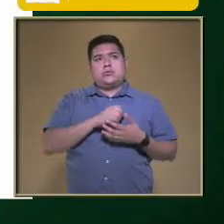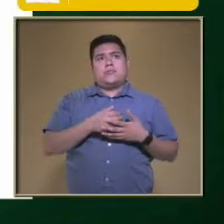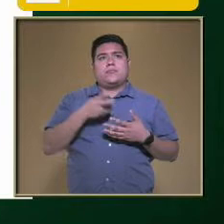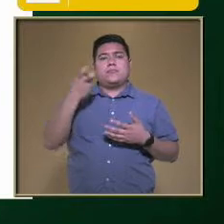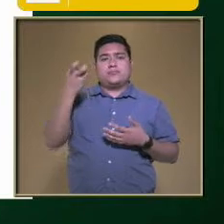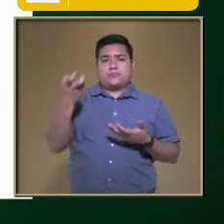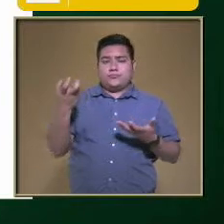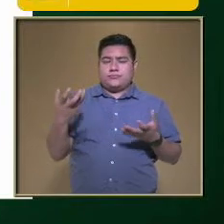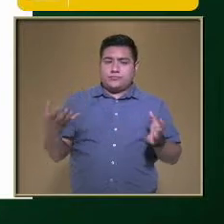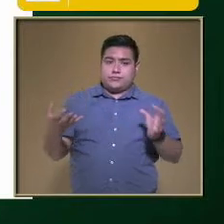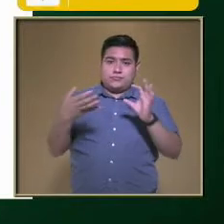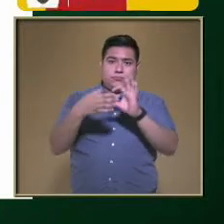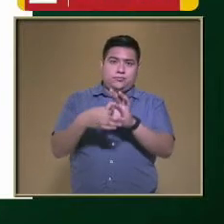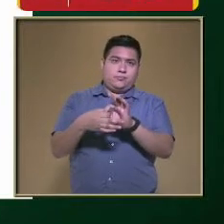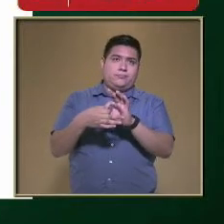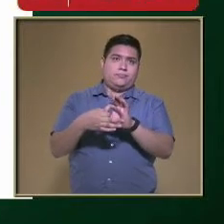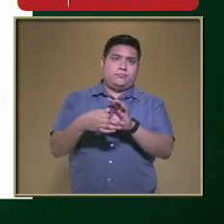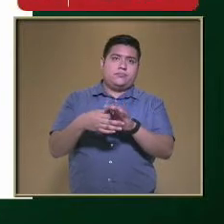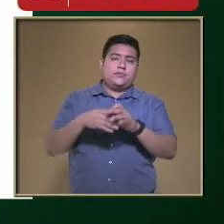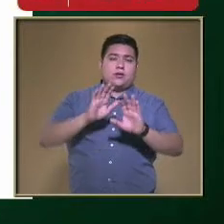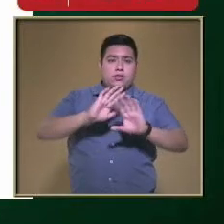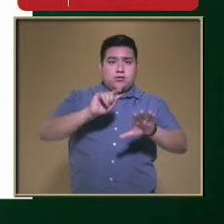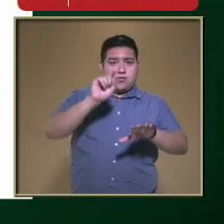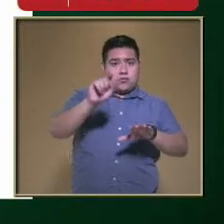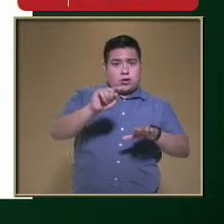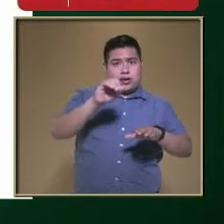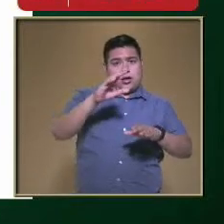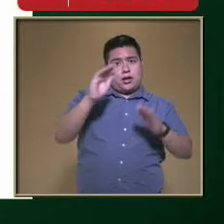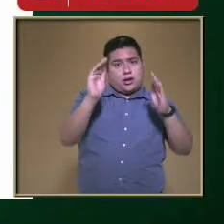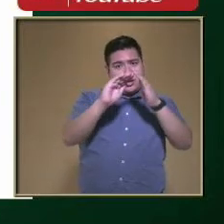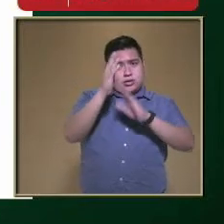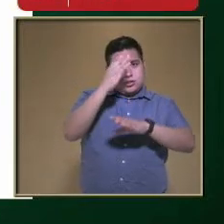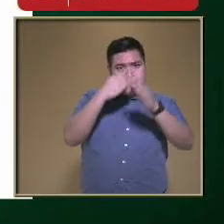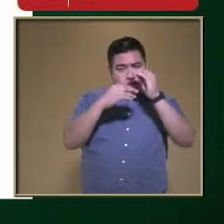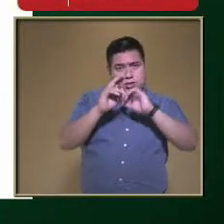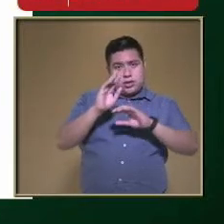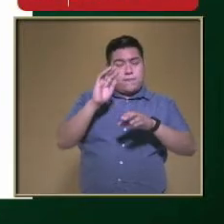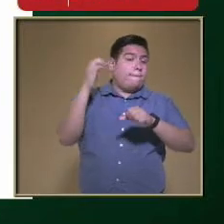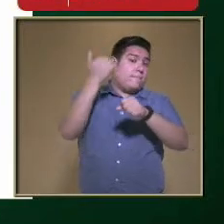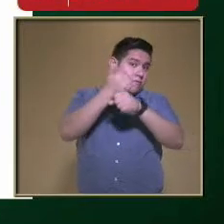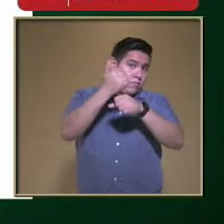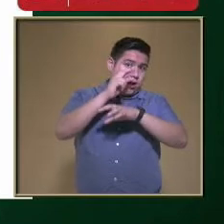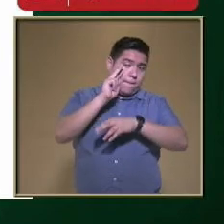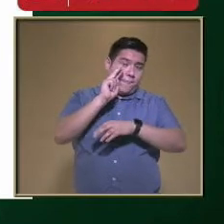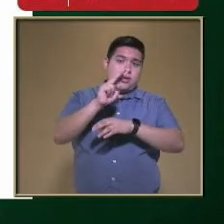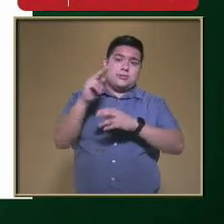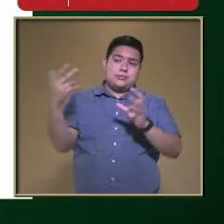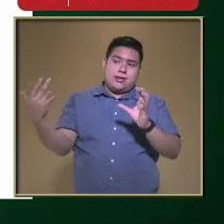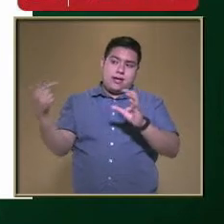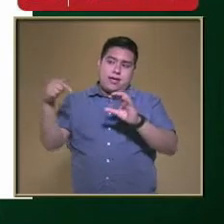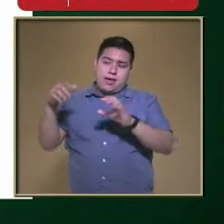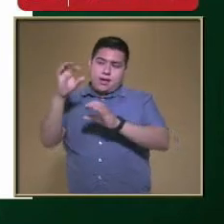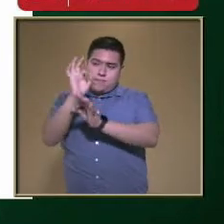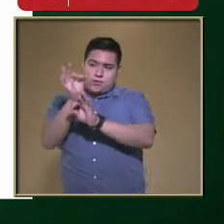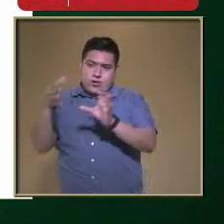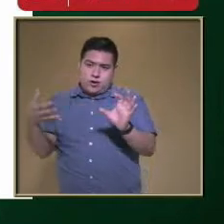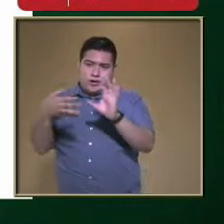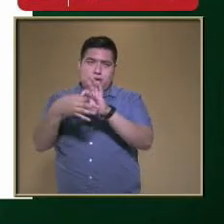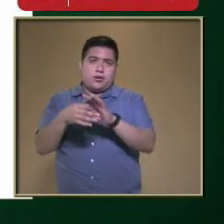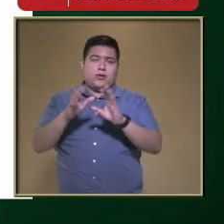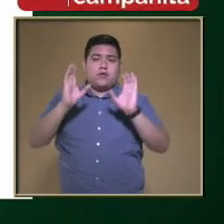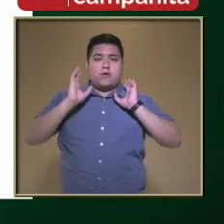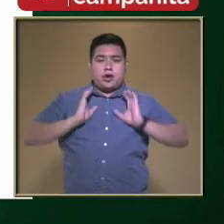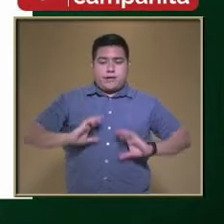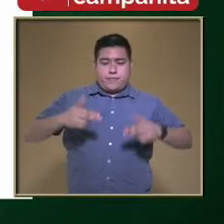enlace Un reforzamiento Desde lo que ya revisaron Desde primaria Con algunos conceptos Del cuerpo humano Y